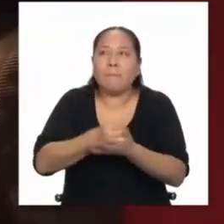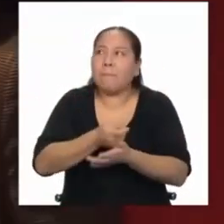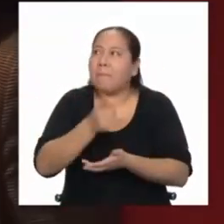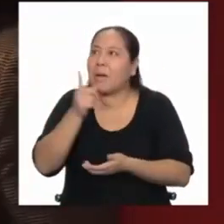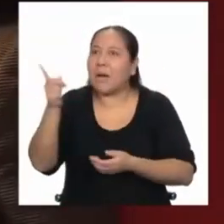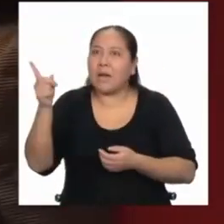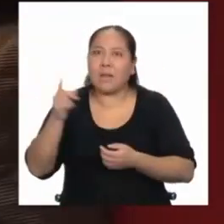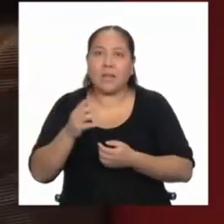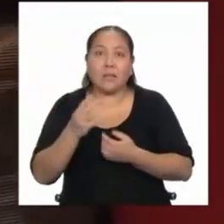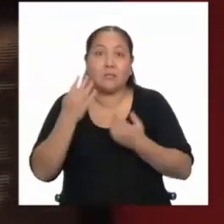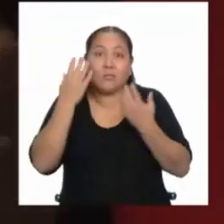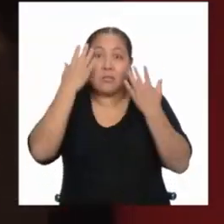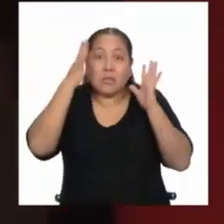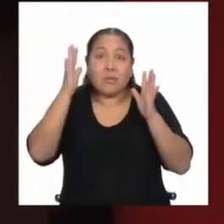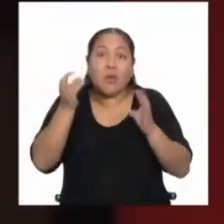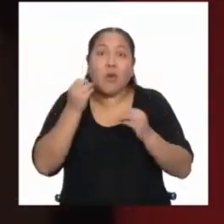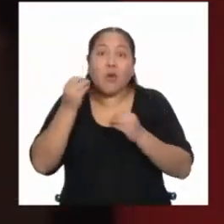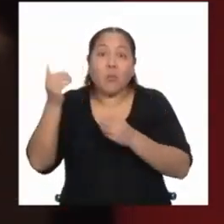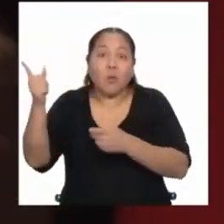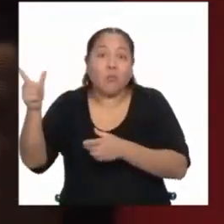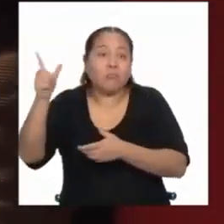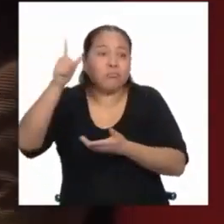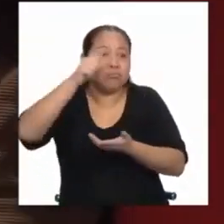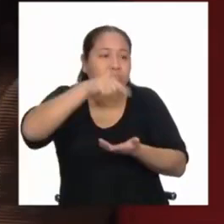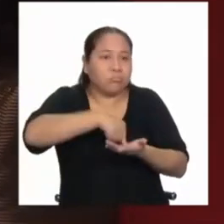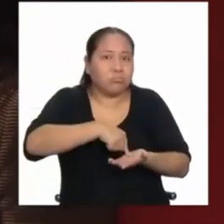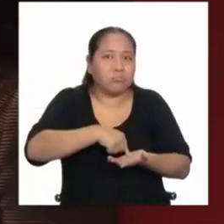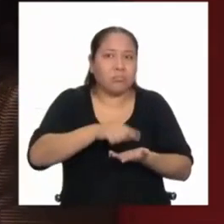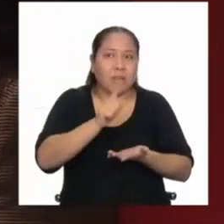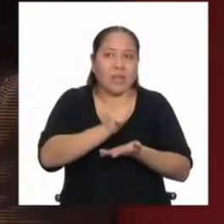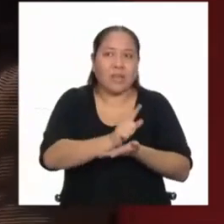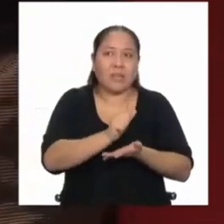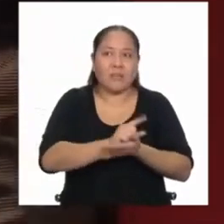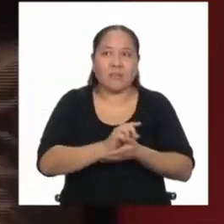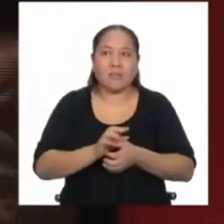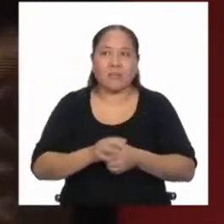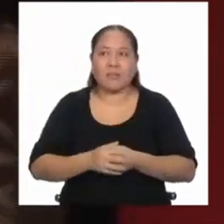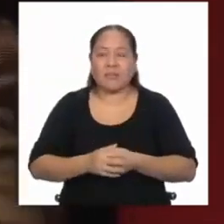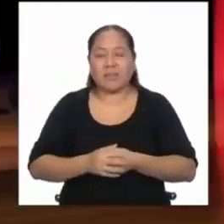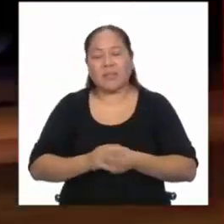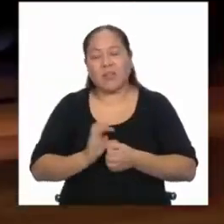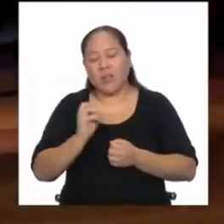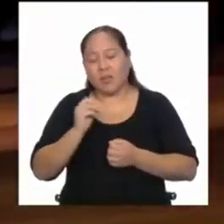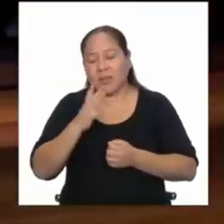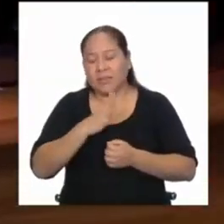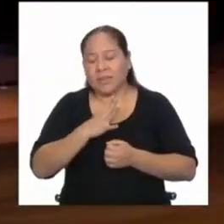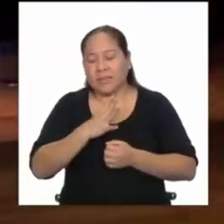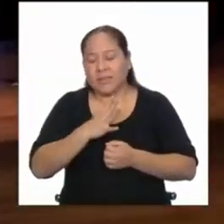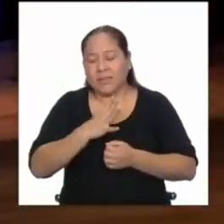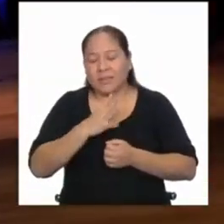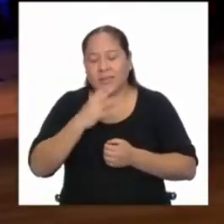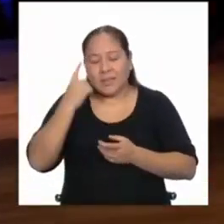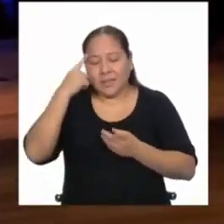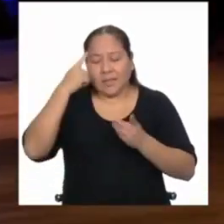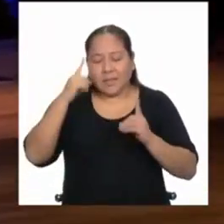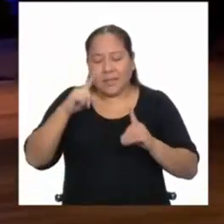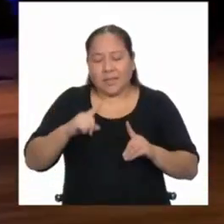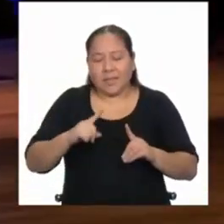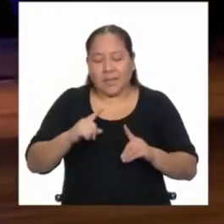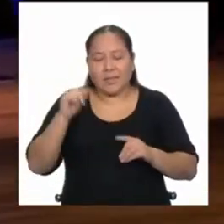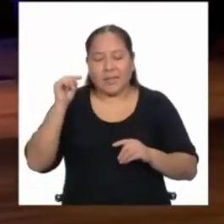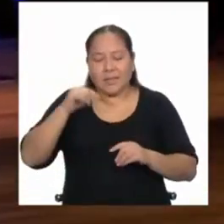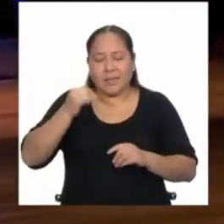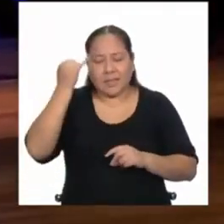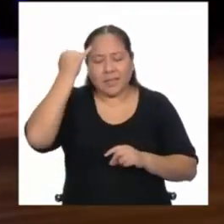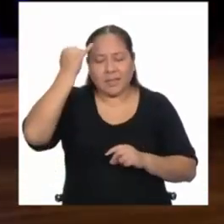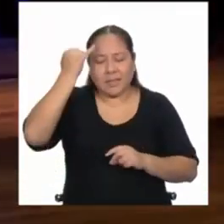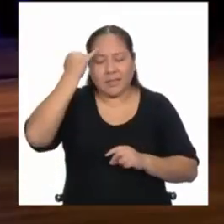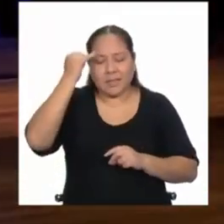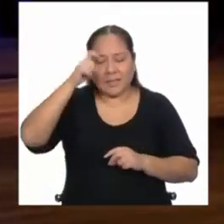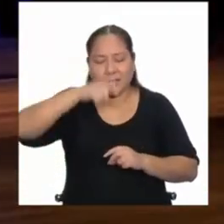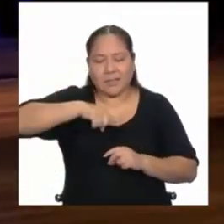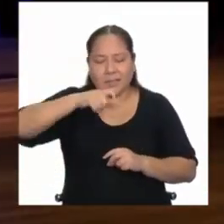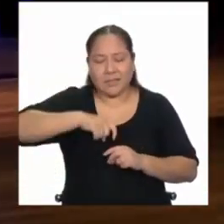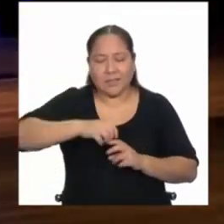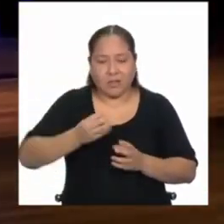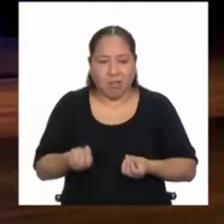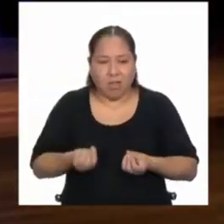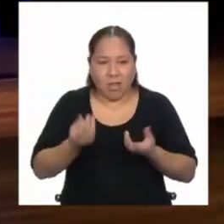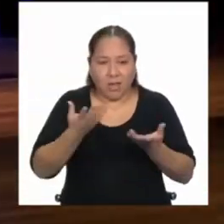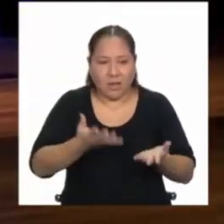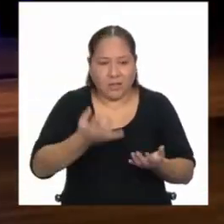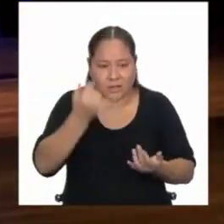tampoco cómo traerlo al Lima. Entonces, simplemente decidí, bueno, tengo esta idea, voy adelante con esto, tiene que suceder.